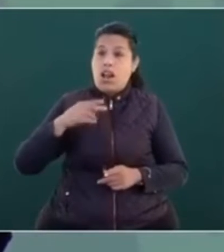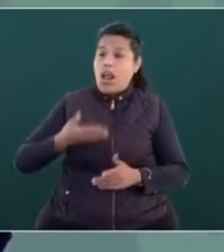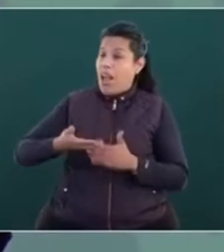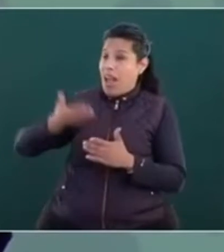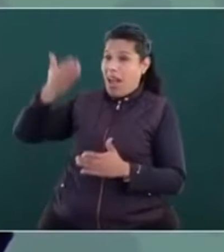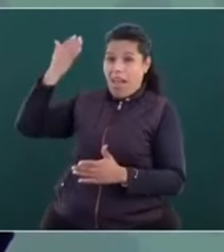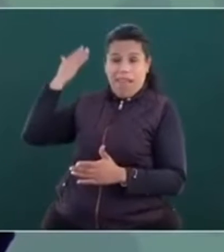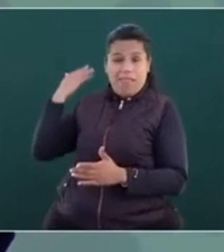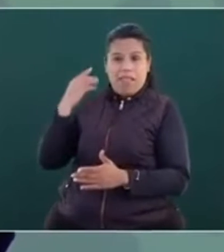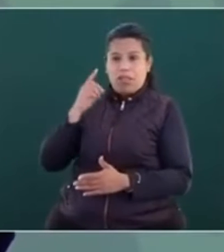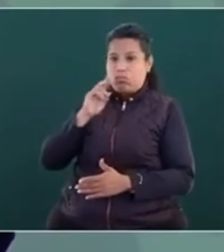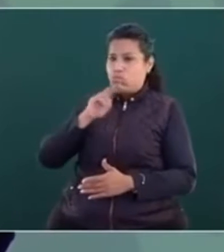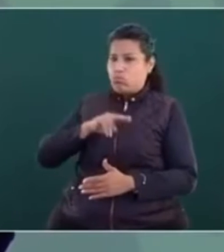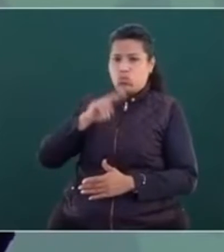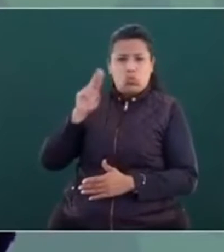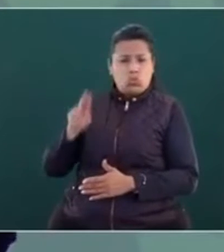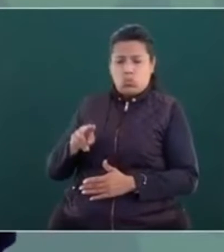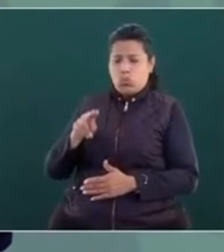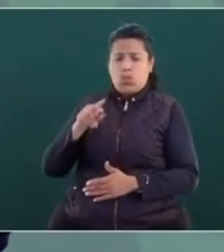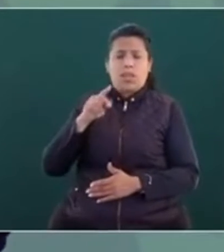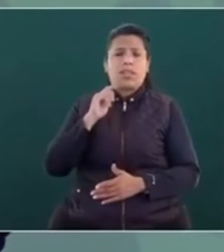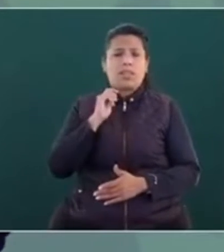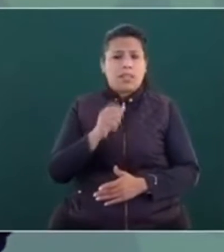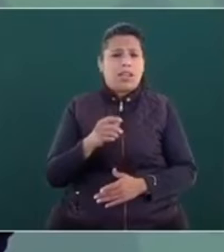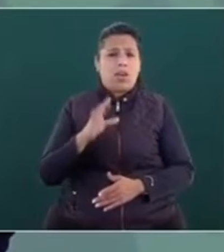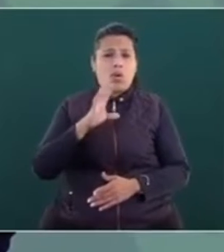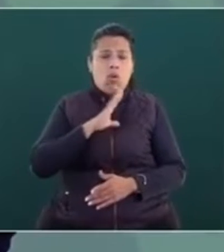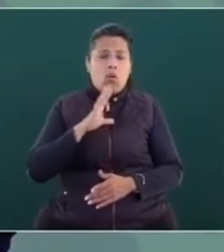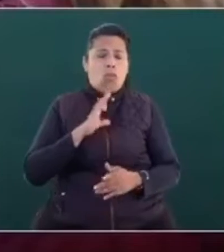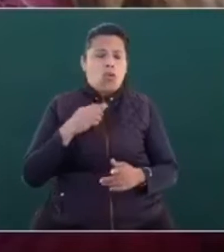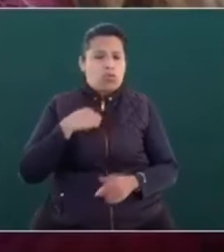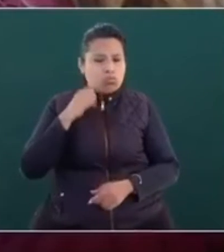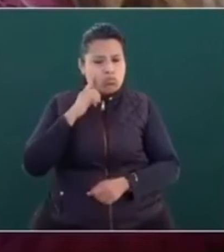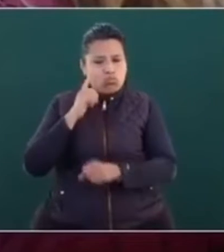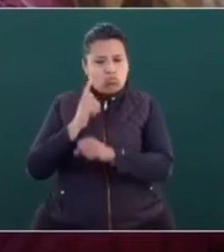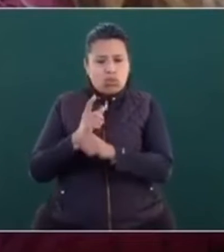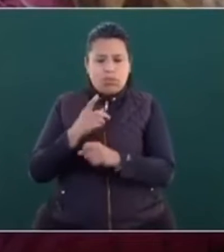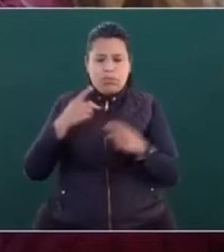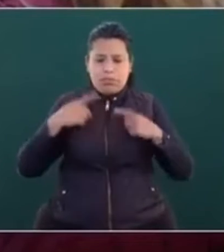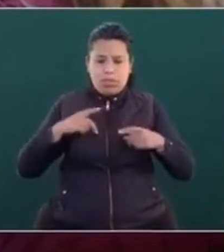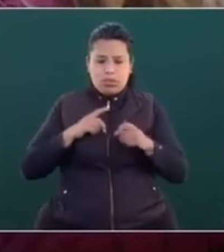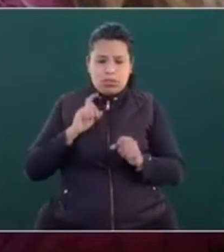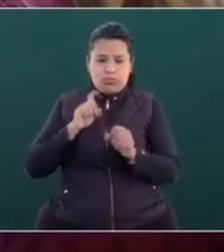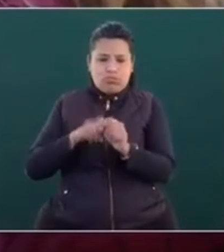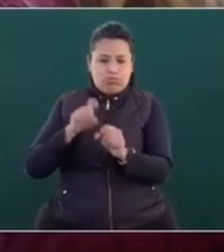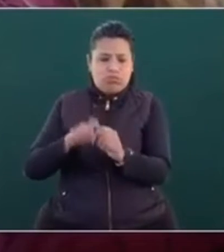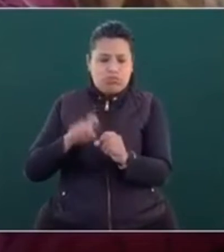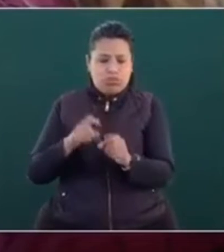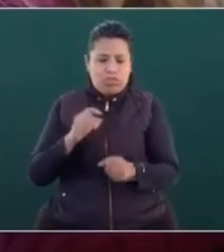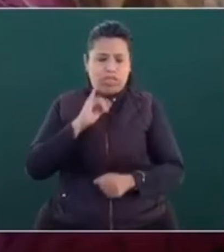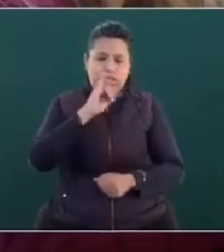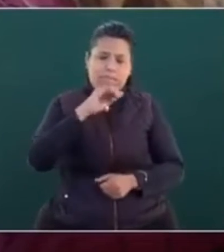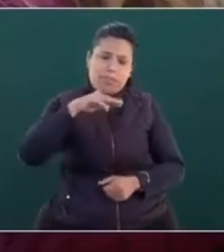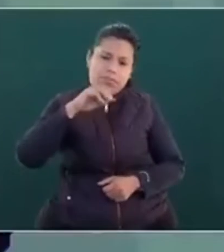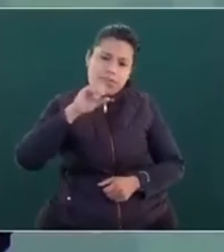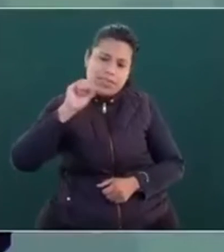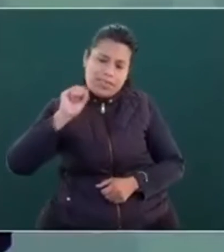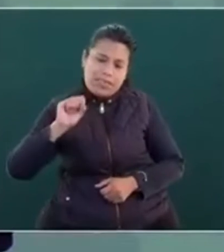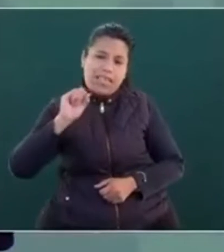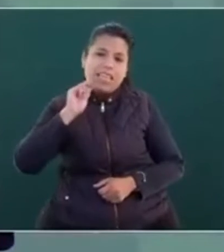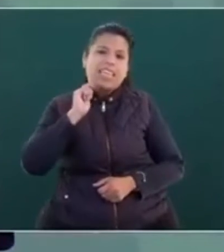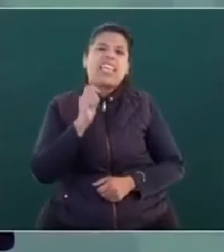al Seguro Social, nunca, como